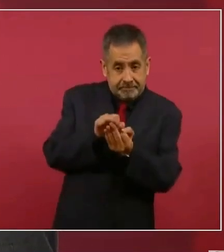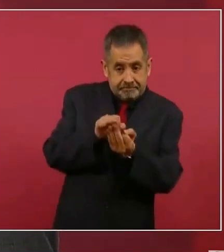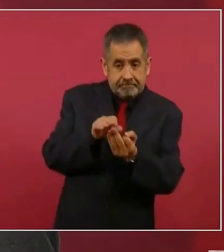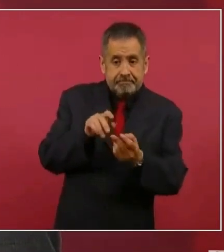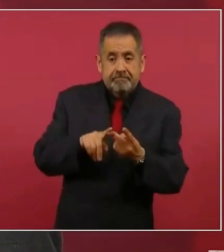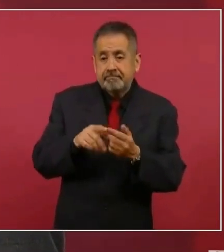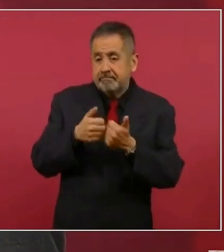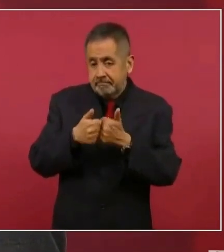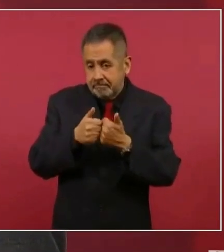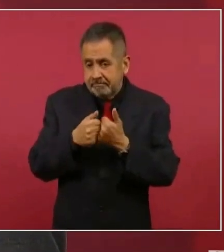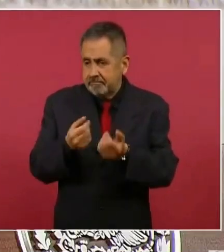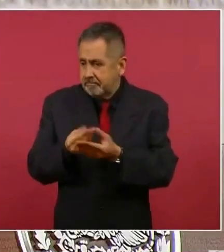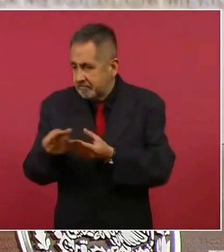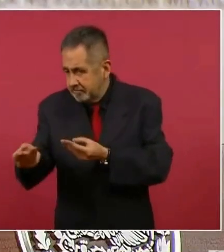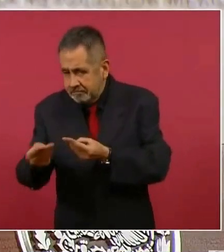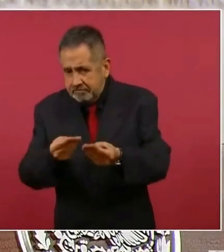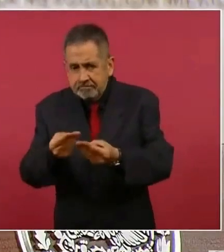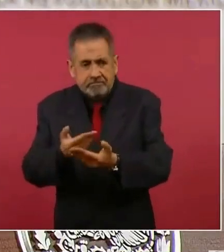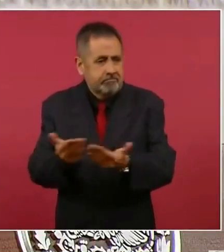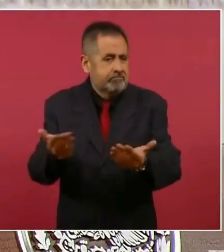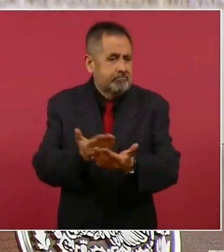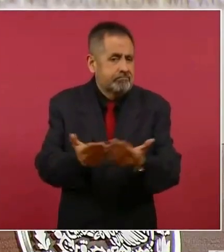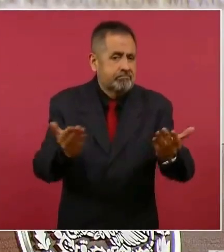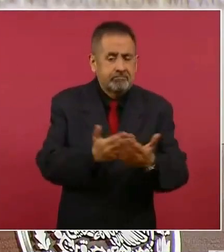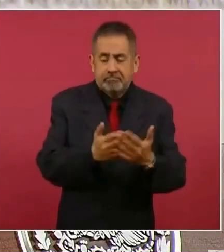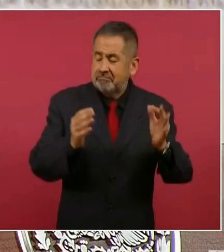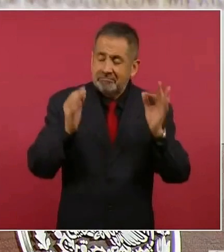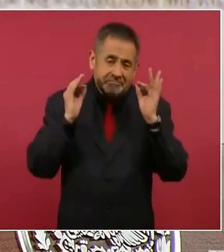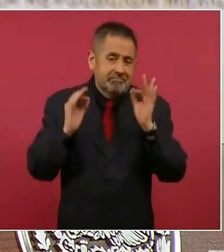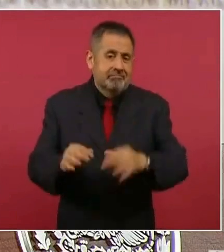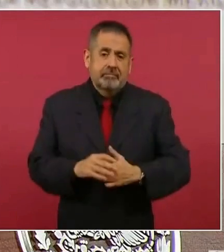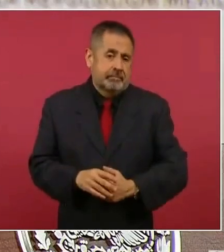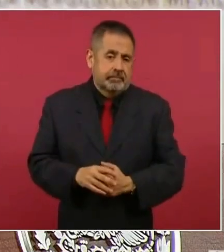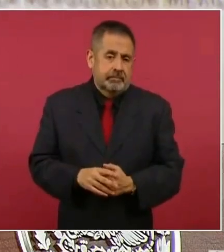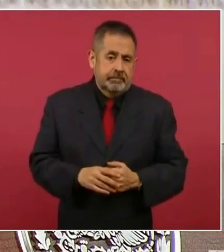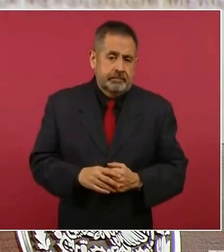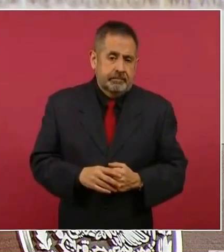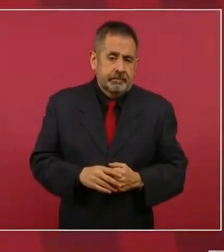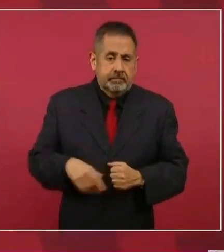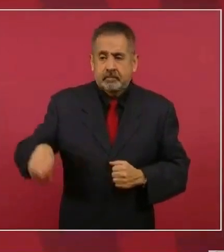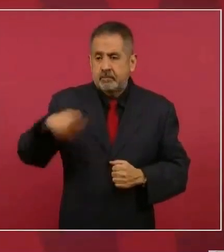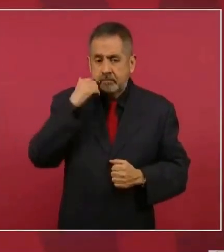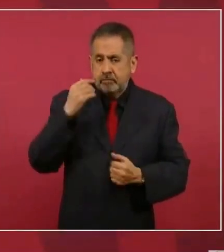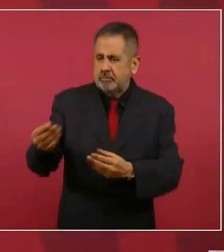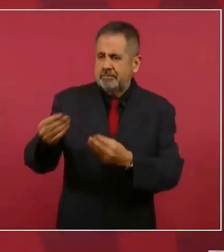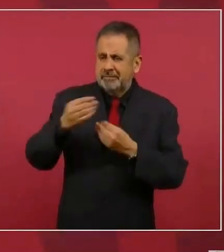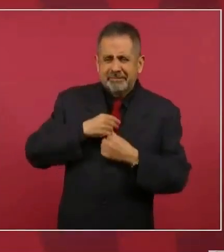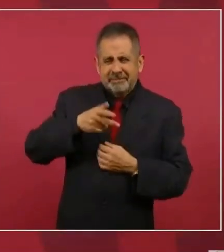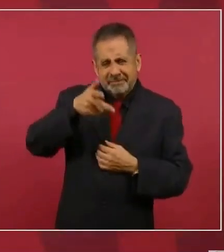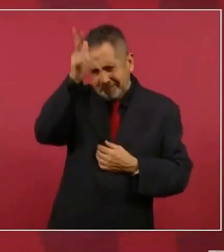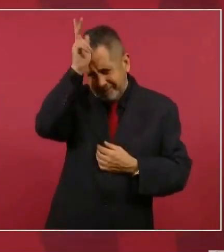y querían que yo recibiera un gallo.